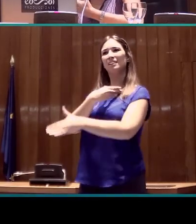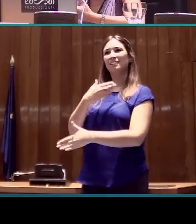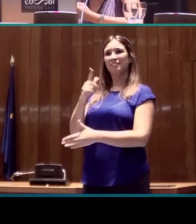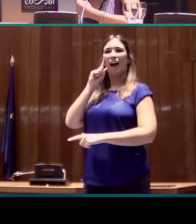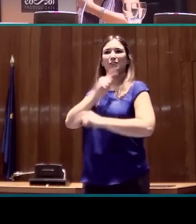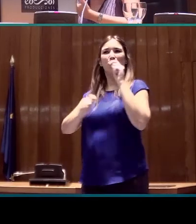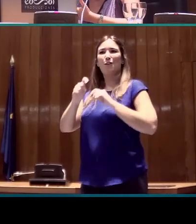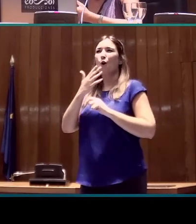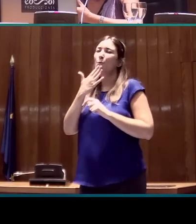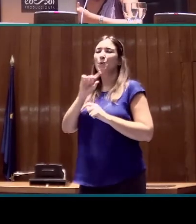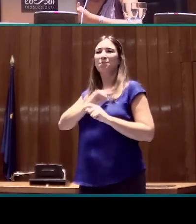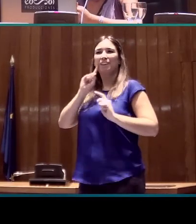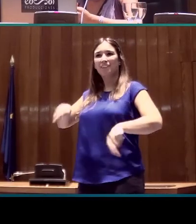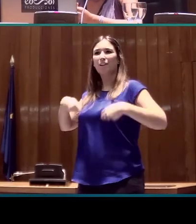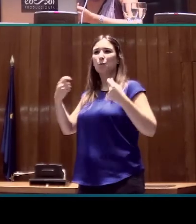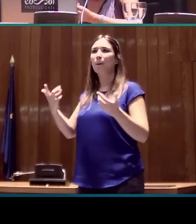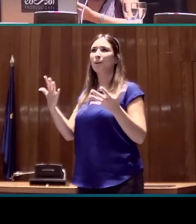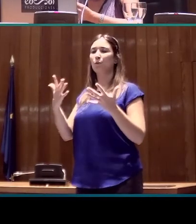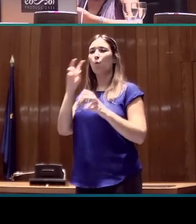y tienen que signar lo más natural posible.